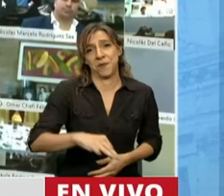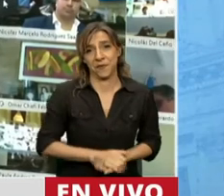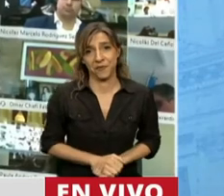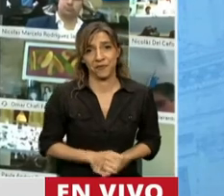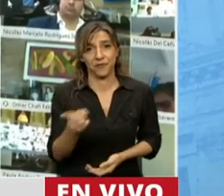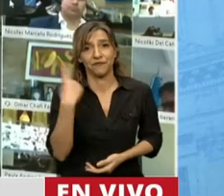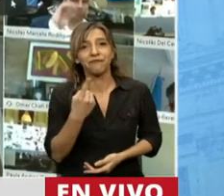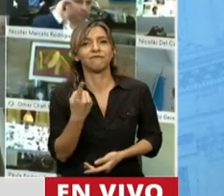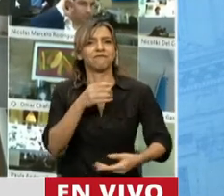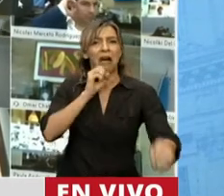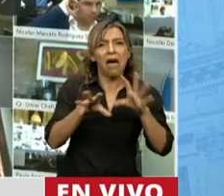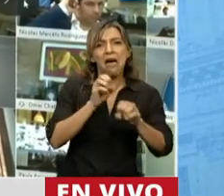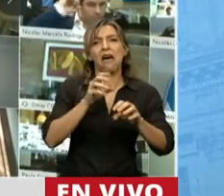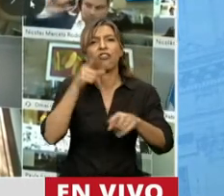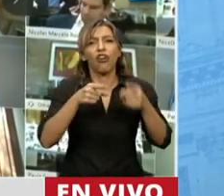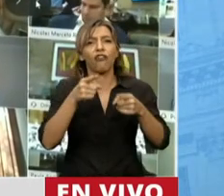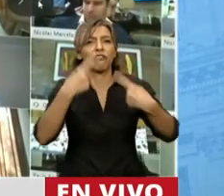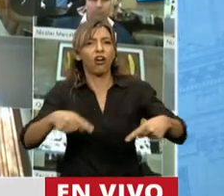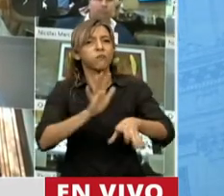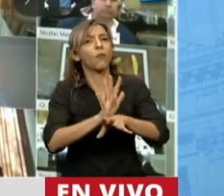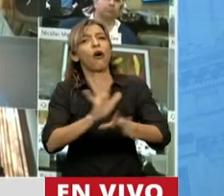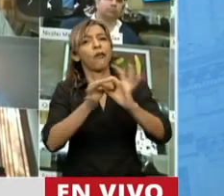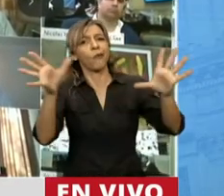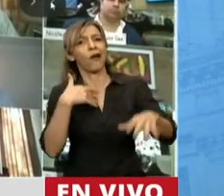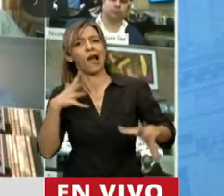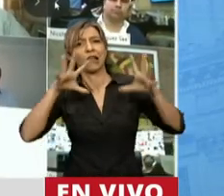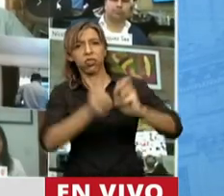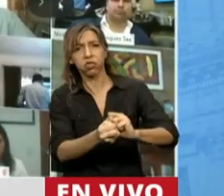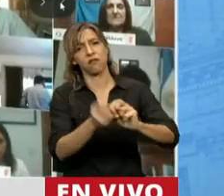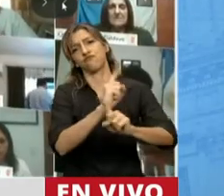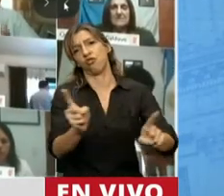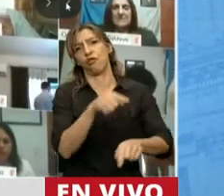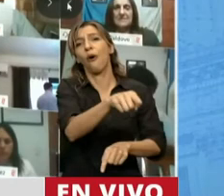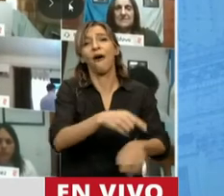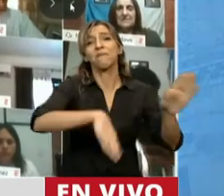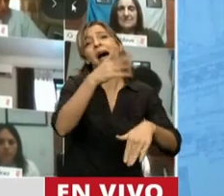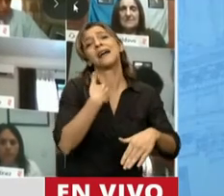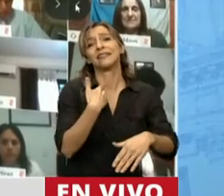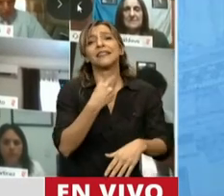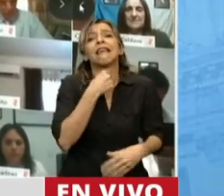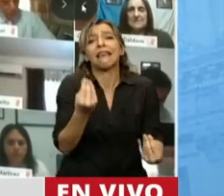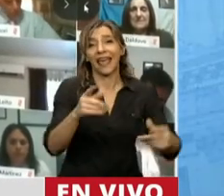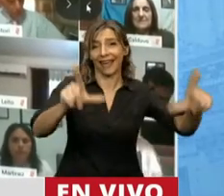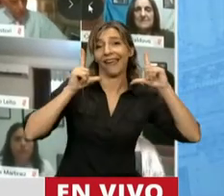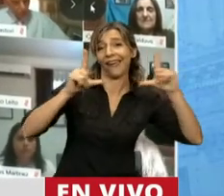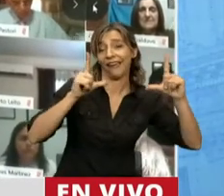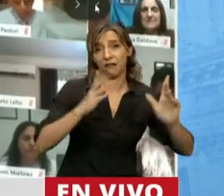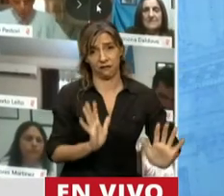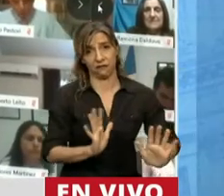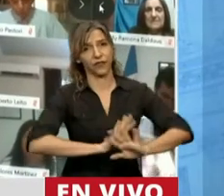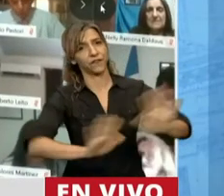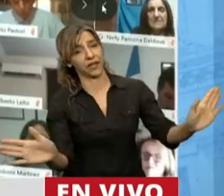con dichos nefastos cargados de odio, con el solo objetivo de salir en los medios o de conseguir minutos de fama. Tenemos que medir las